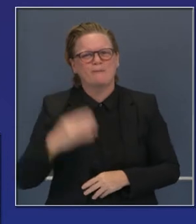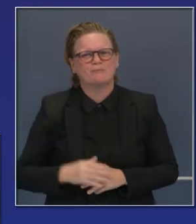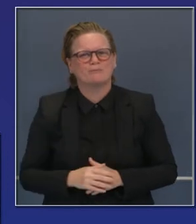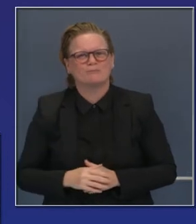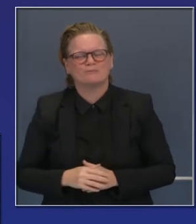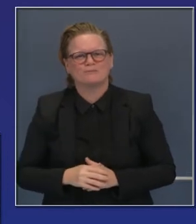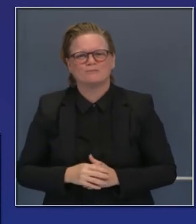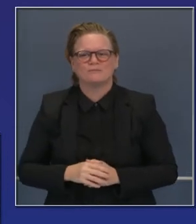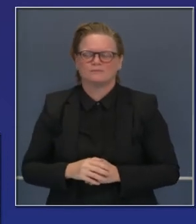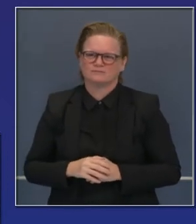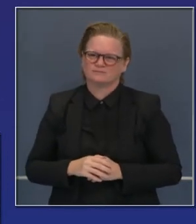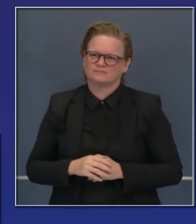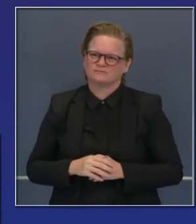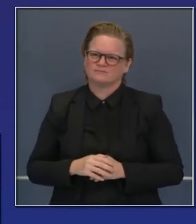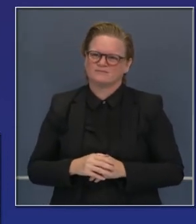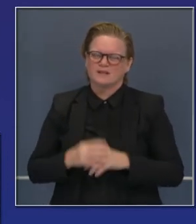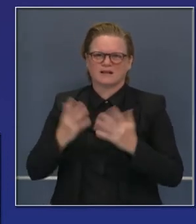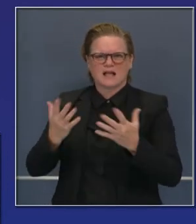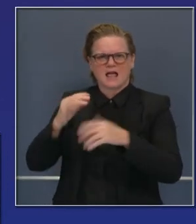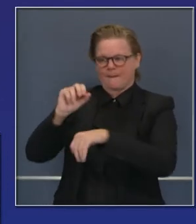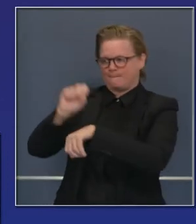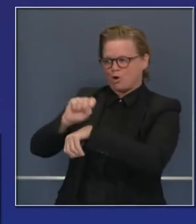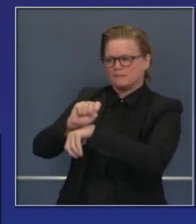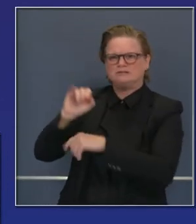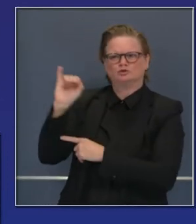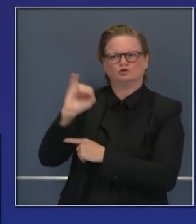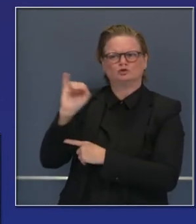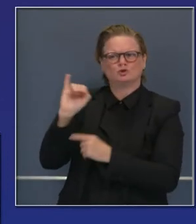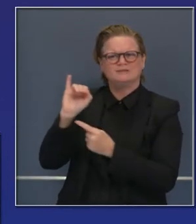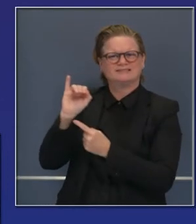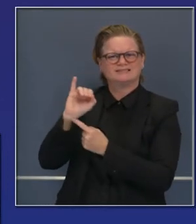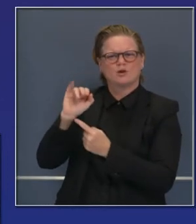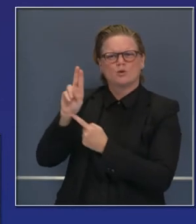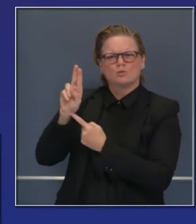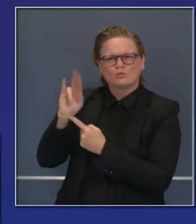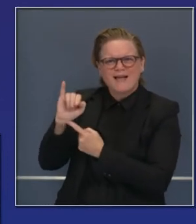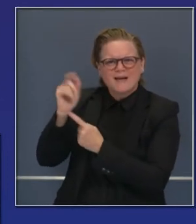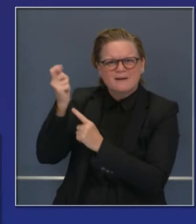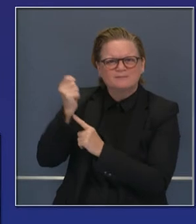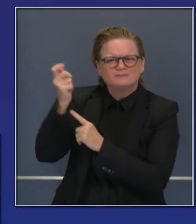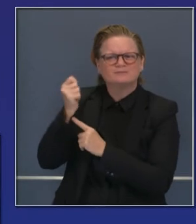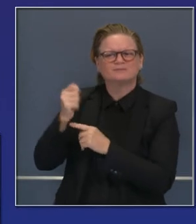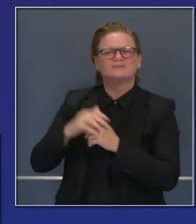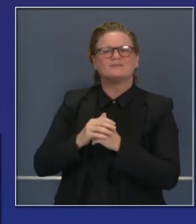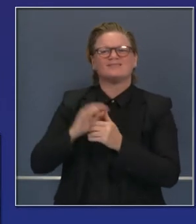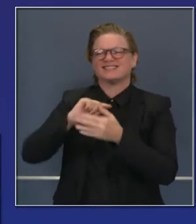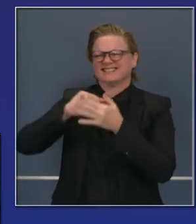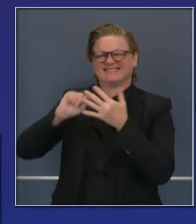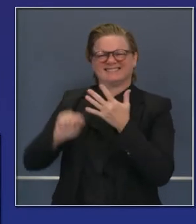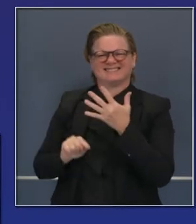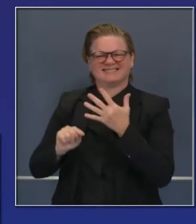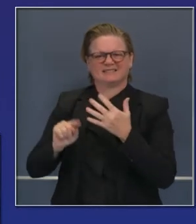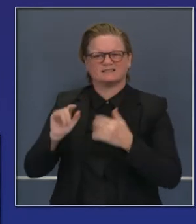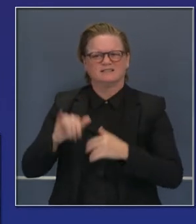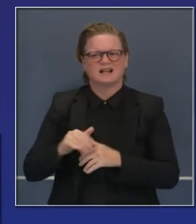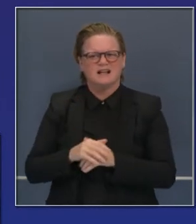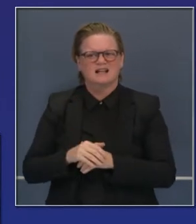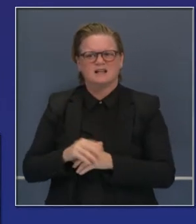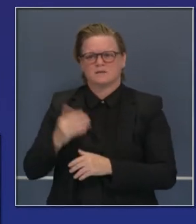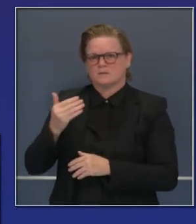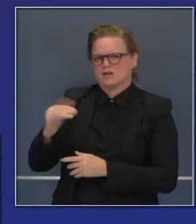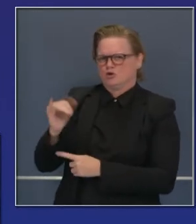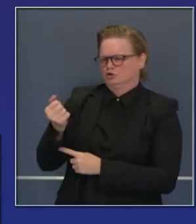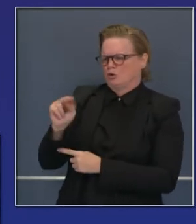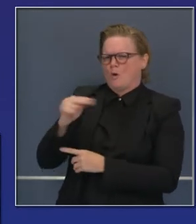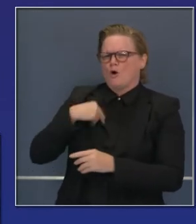de empleo, no solo seguro de desempleo. En enero hablaremos del perdonar más tarifas y costos